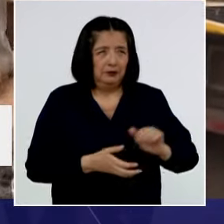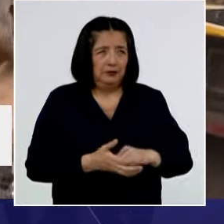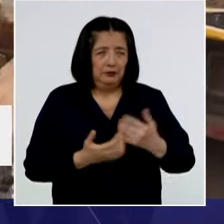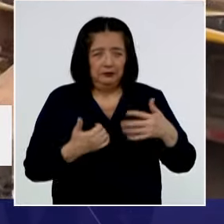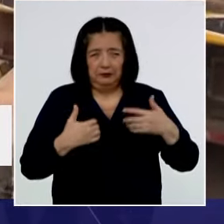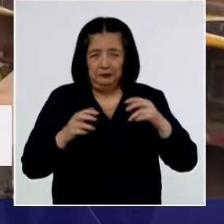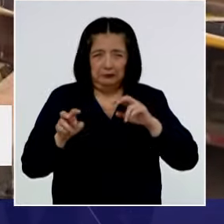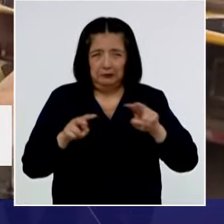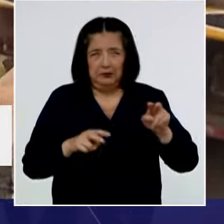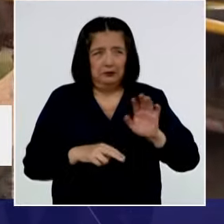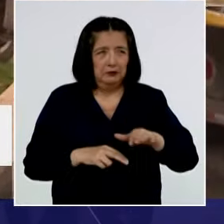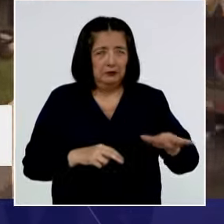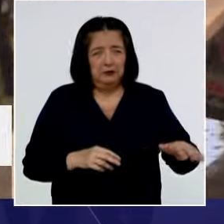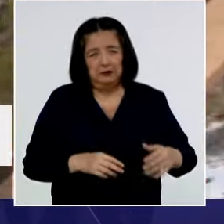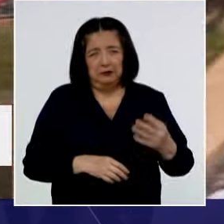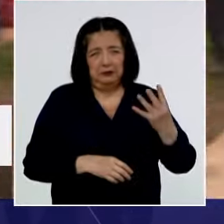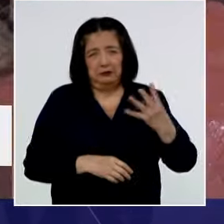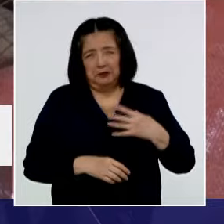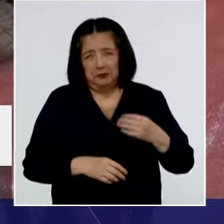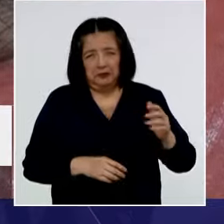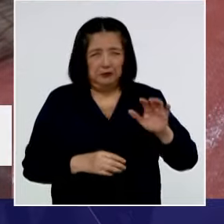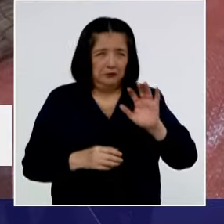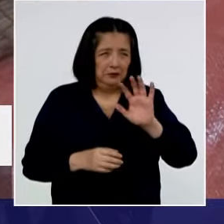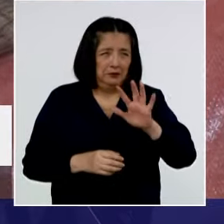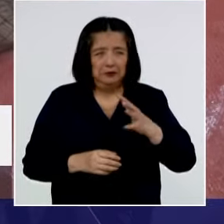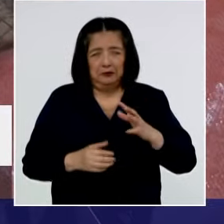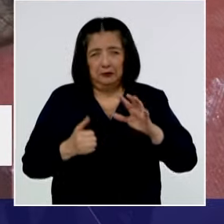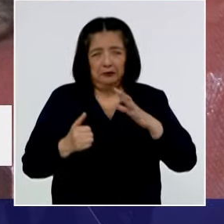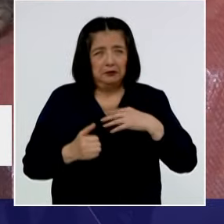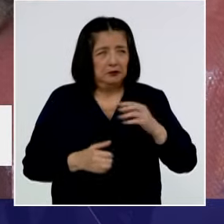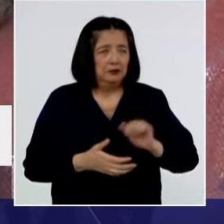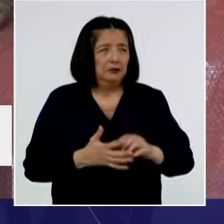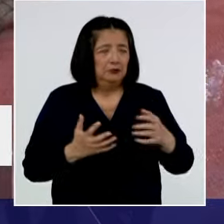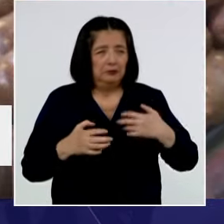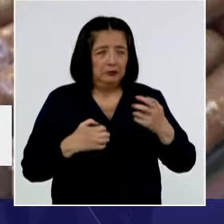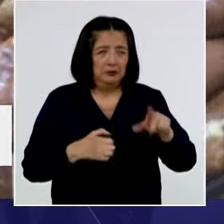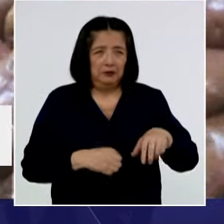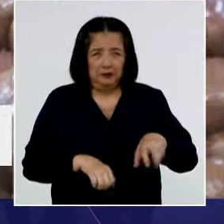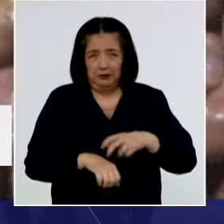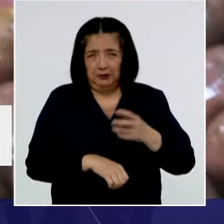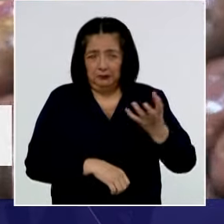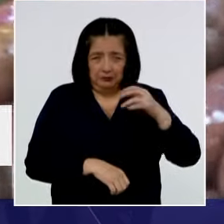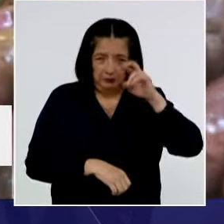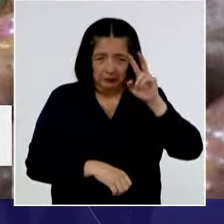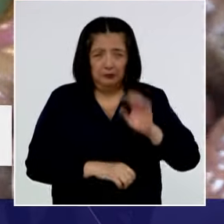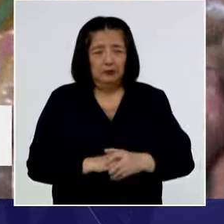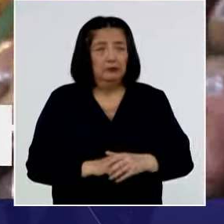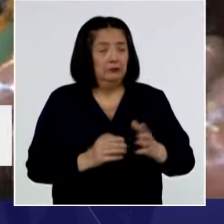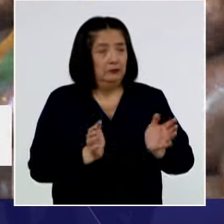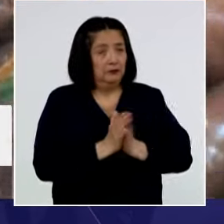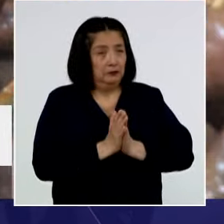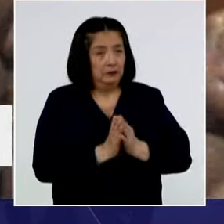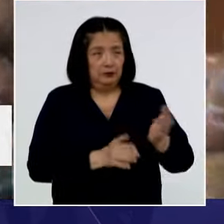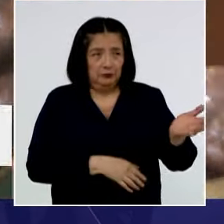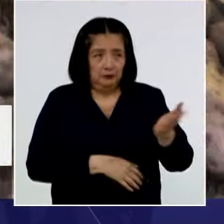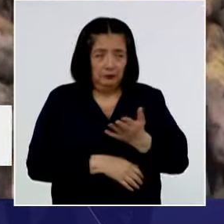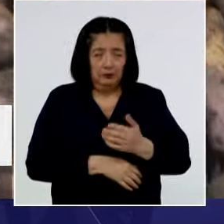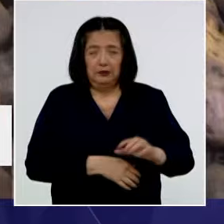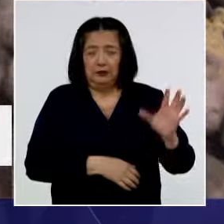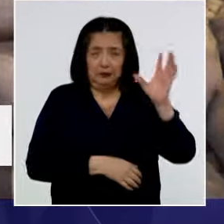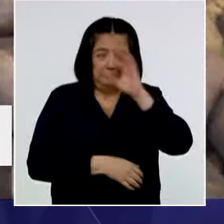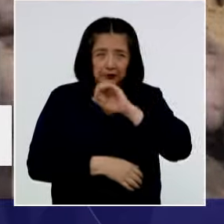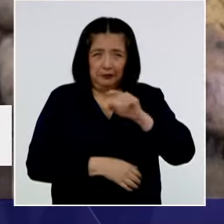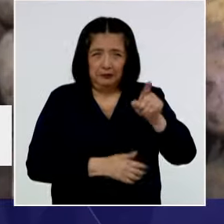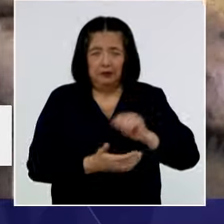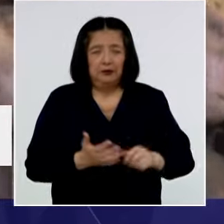pueden ver los pequeñitos desde los 4, 5, 6 años y emocionarse y descubrir que la papa es súper peruana, ¿no? Y, por favor, invita a todos a que no se pierdan